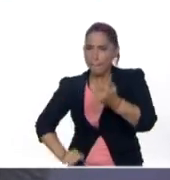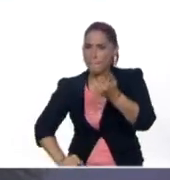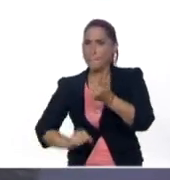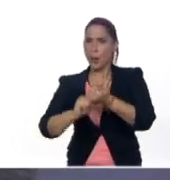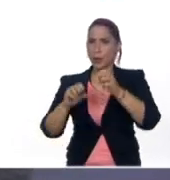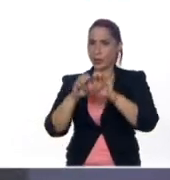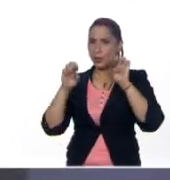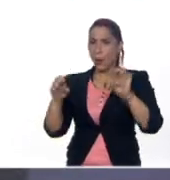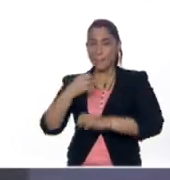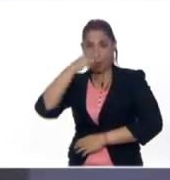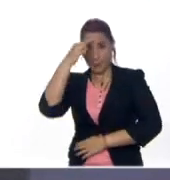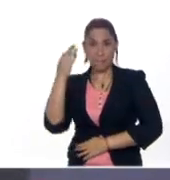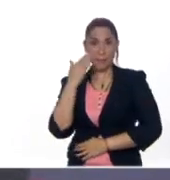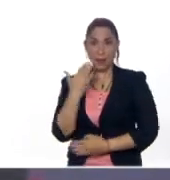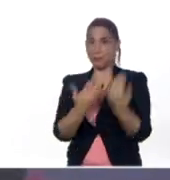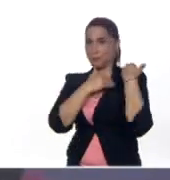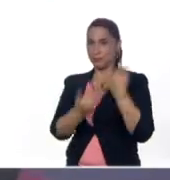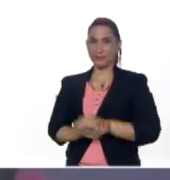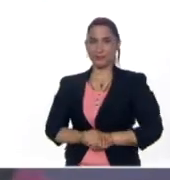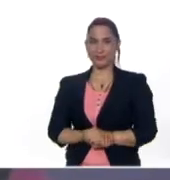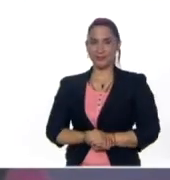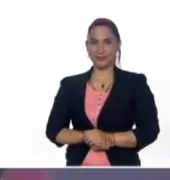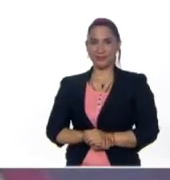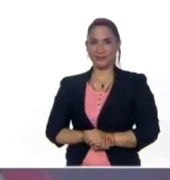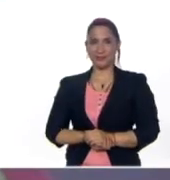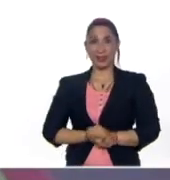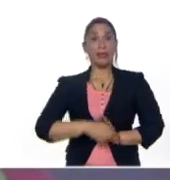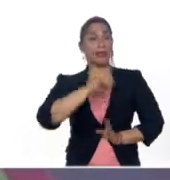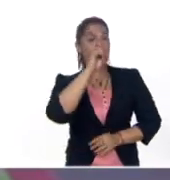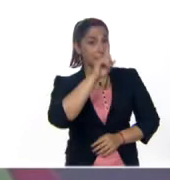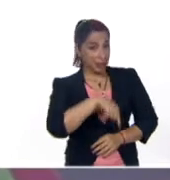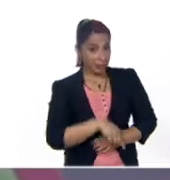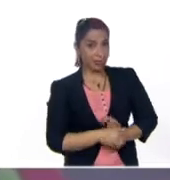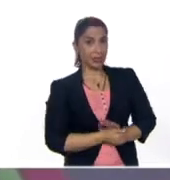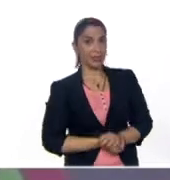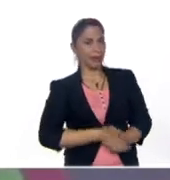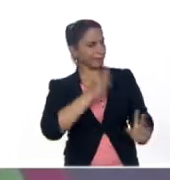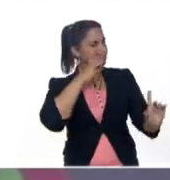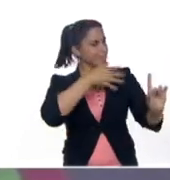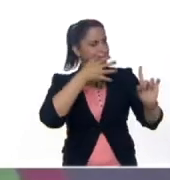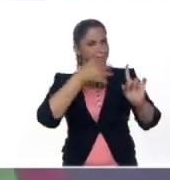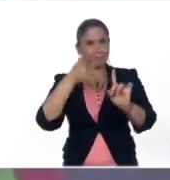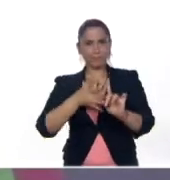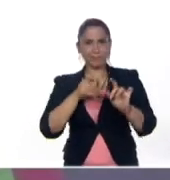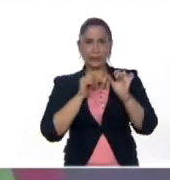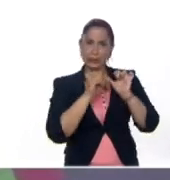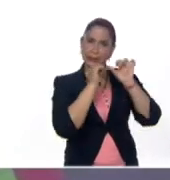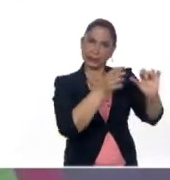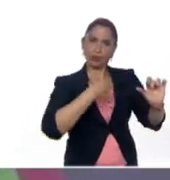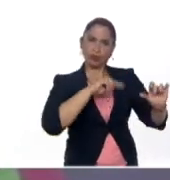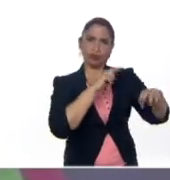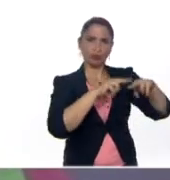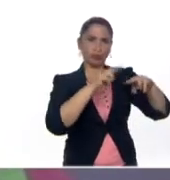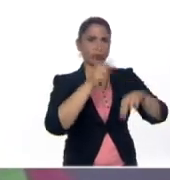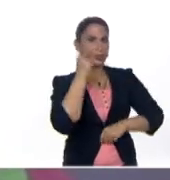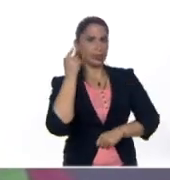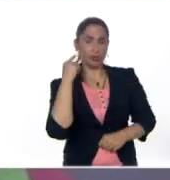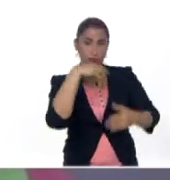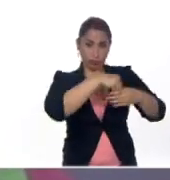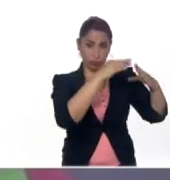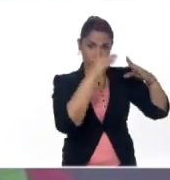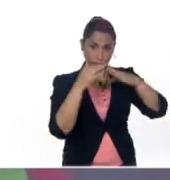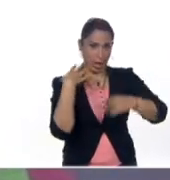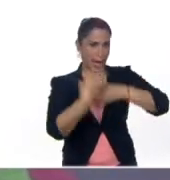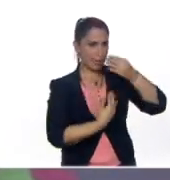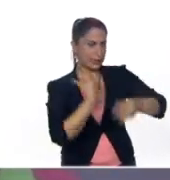orientación de padres, madres y representantes. Así es, orientación que sirve para que nuestros niños y niñas en casa puedan